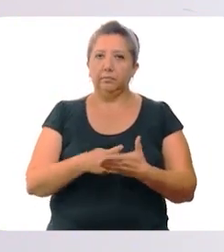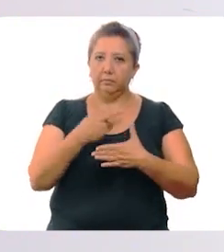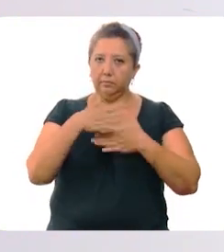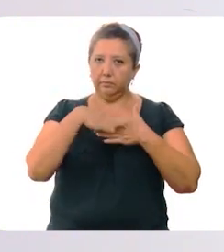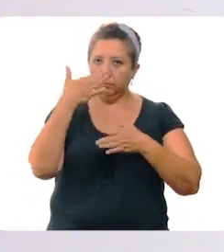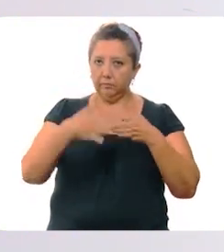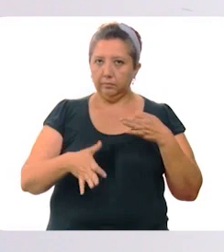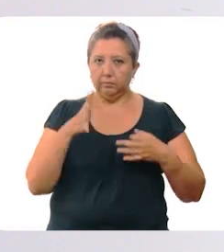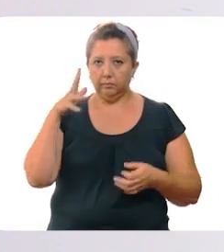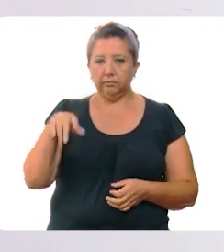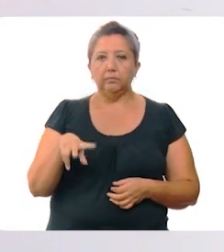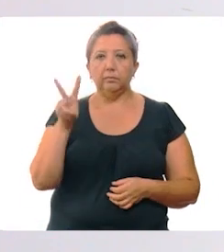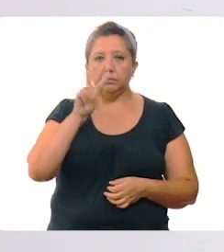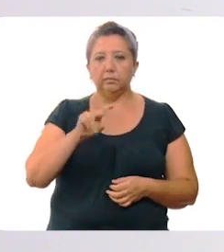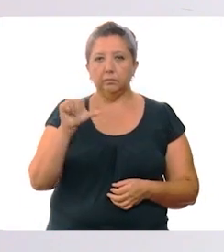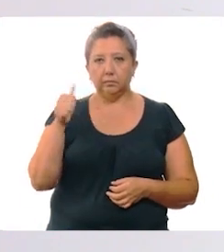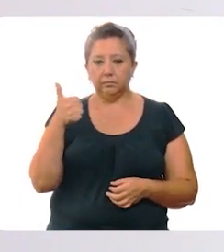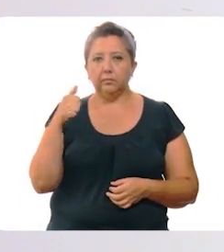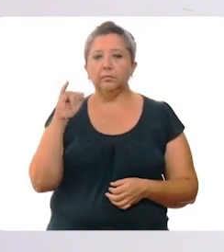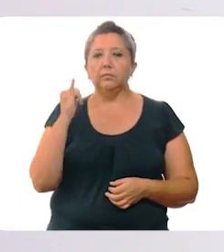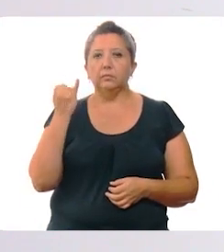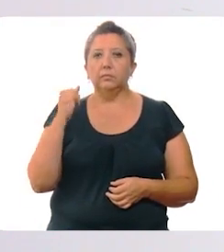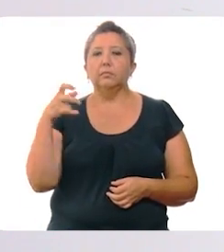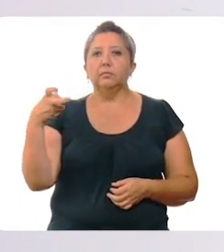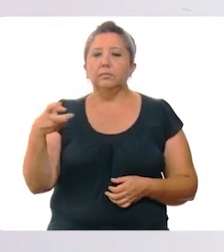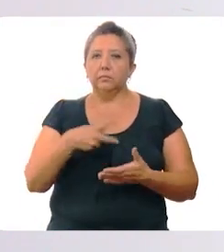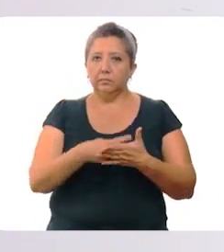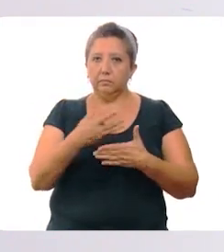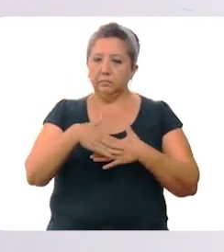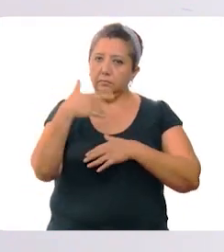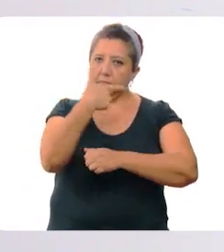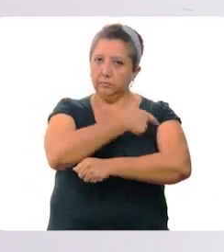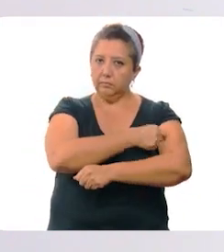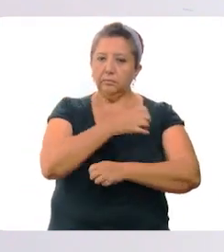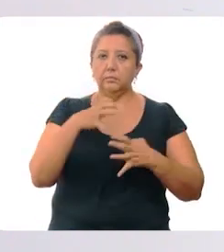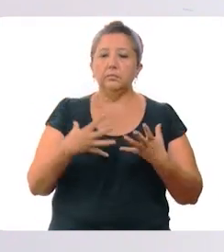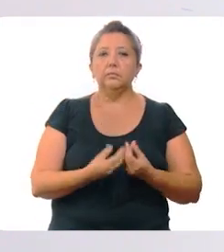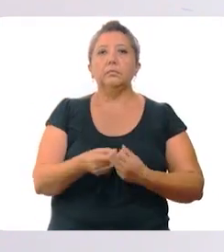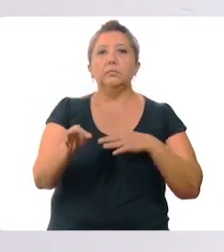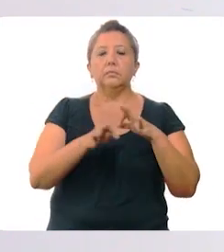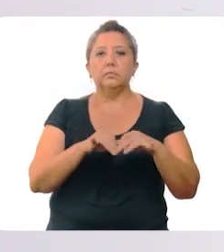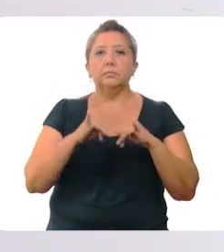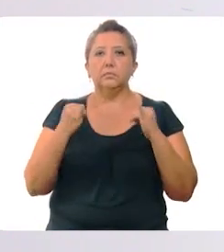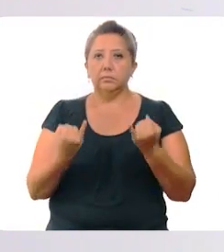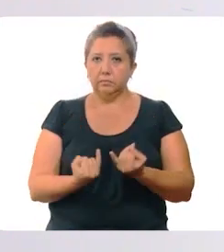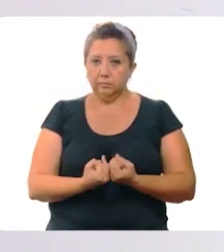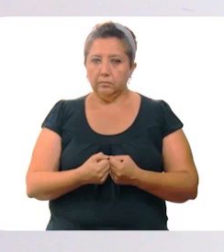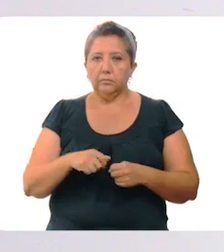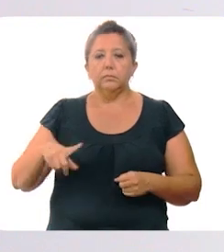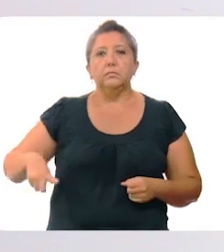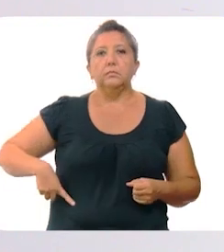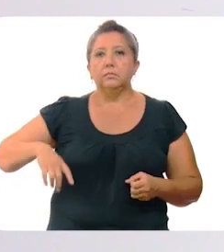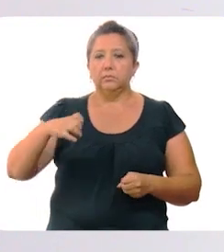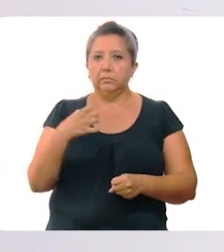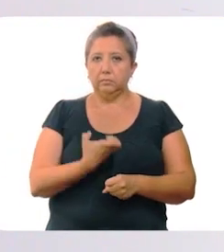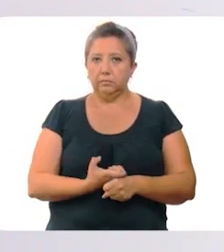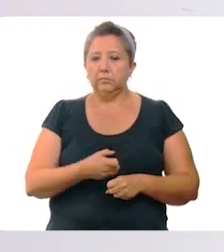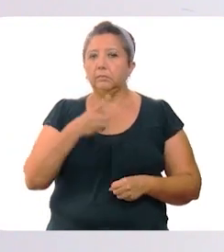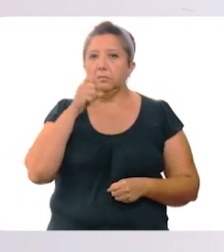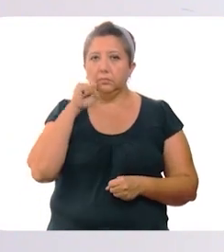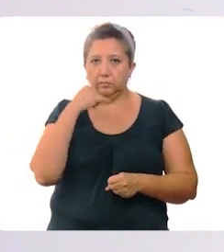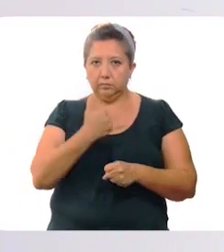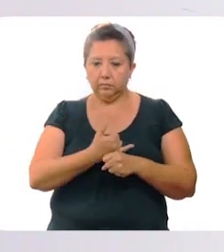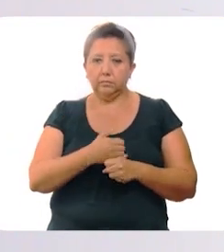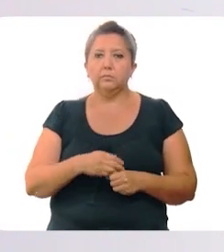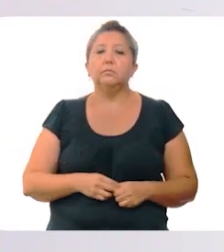proceso concluirá el viernes 11 de junio. En estos procesos de vacunación estamos trabajando de manera conjunta con el Gobierno del Estado, la